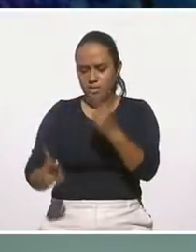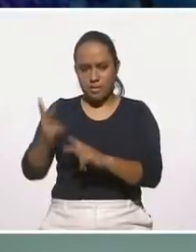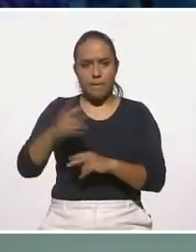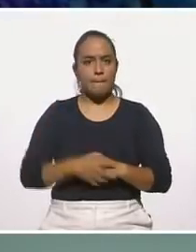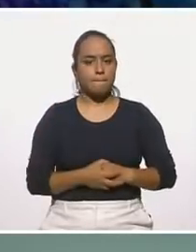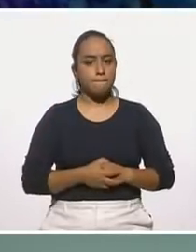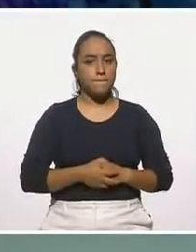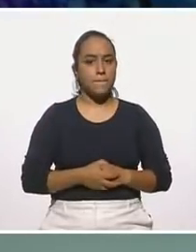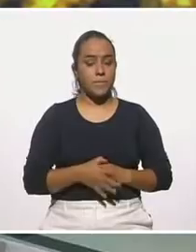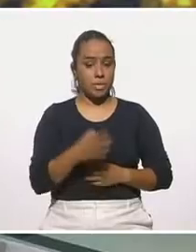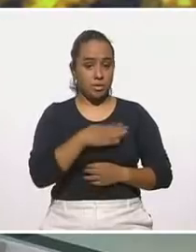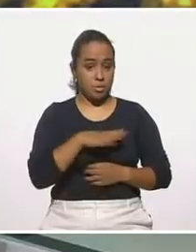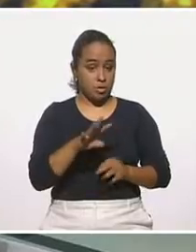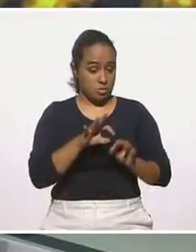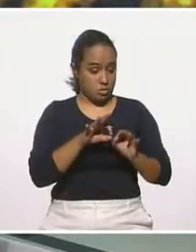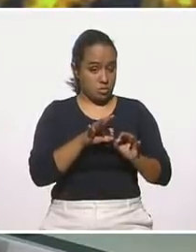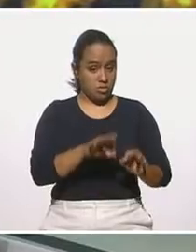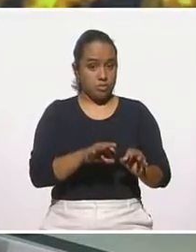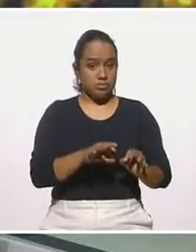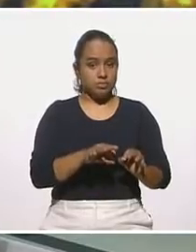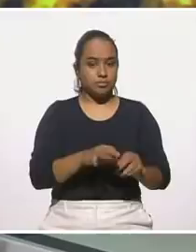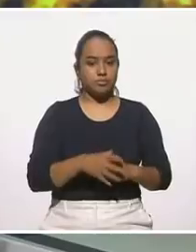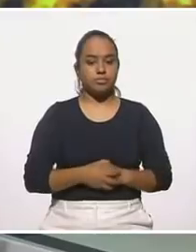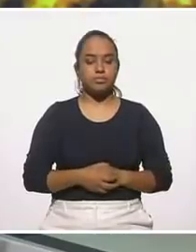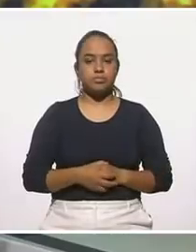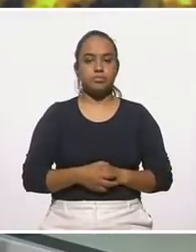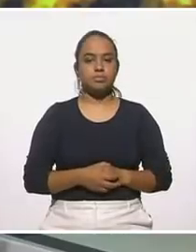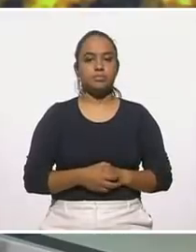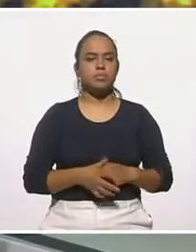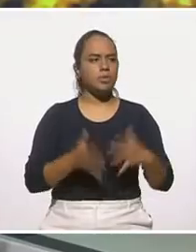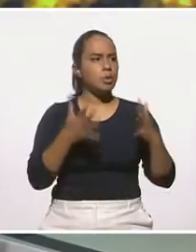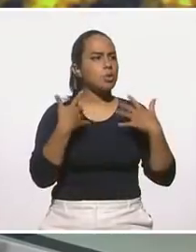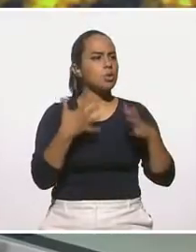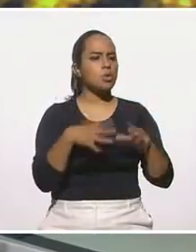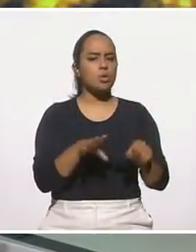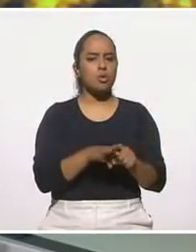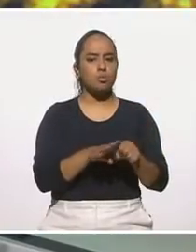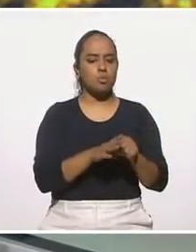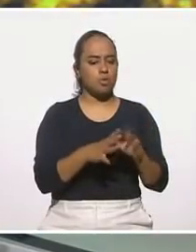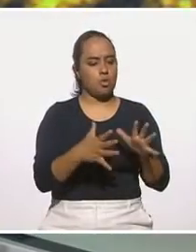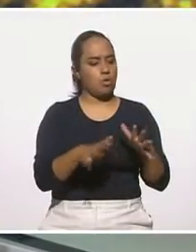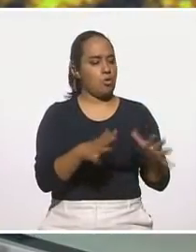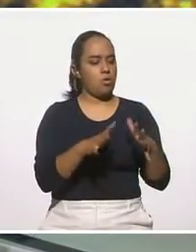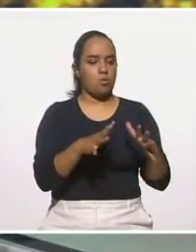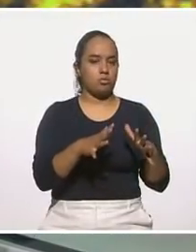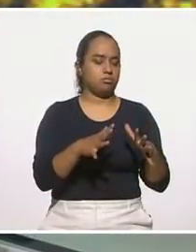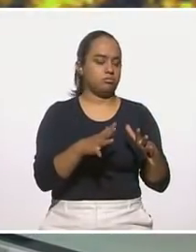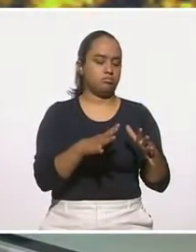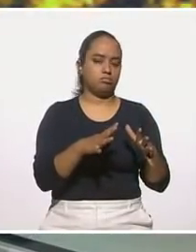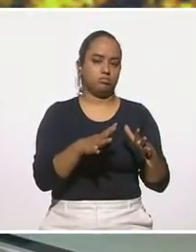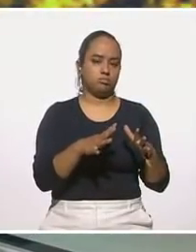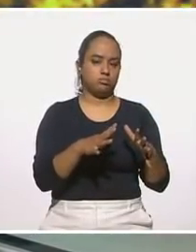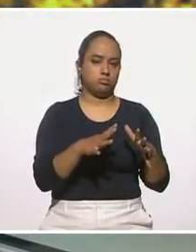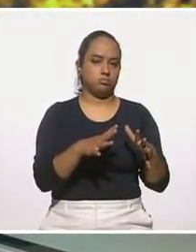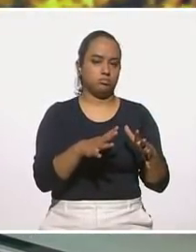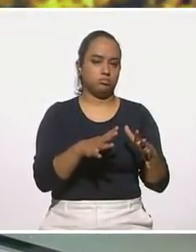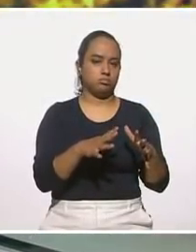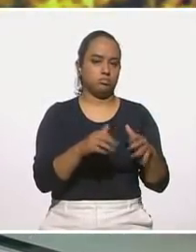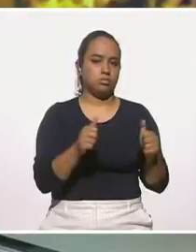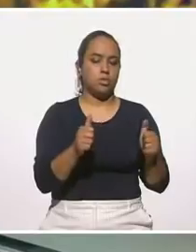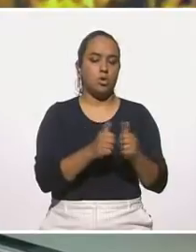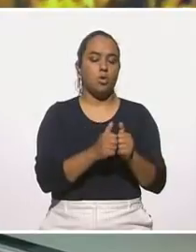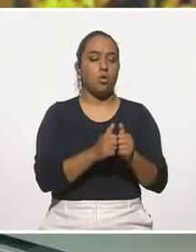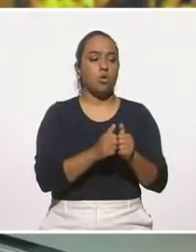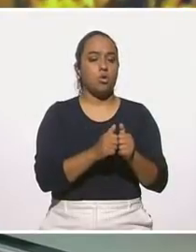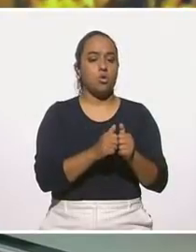Bueno, yo creo que el clima ideal es un clima templado, con un